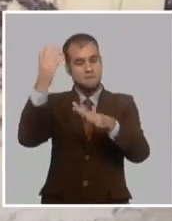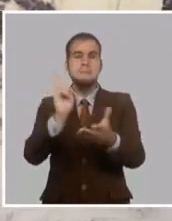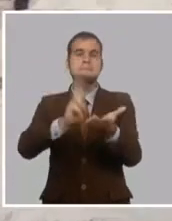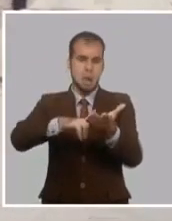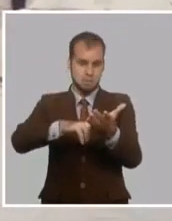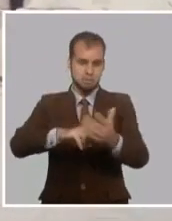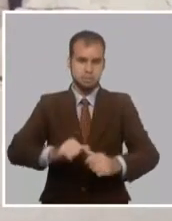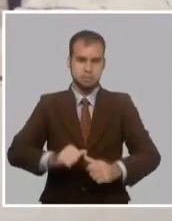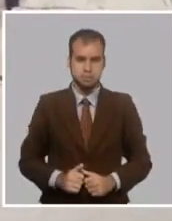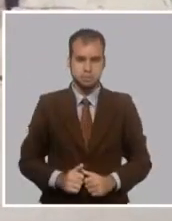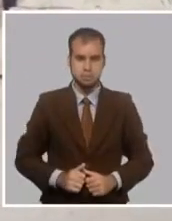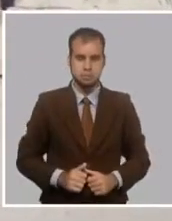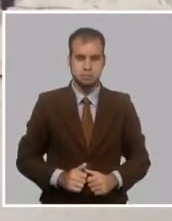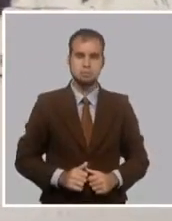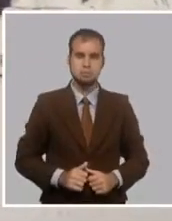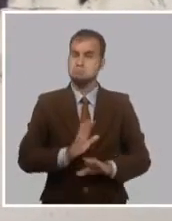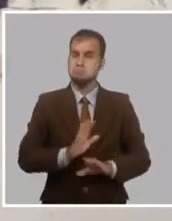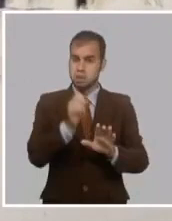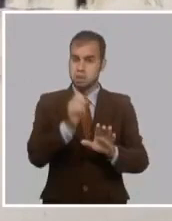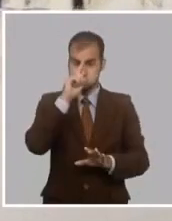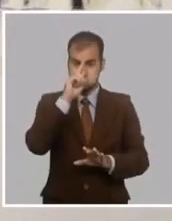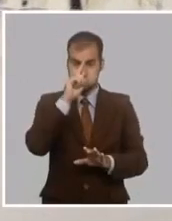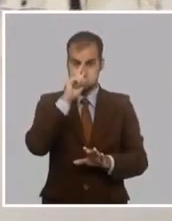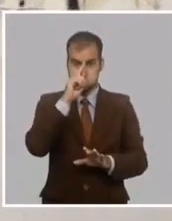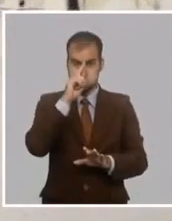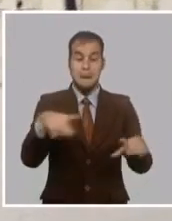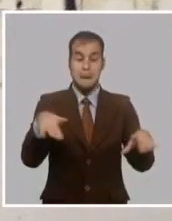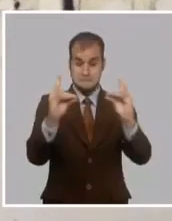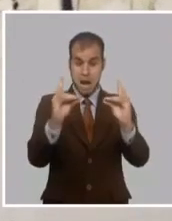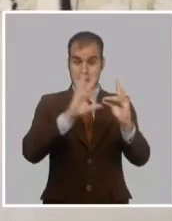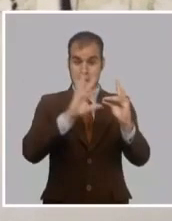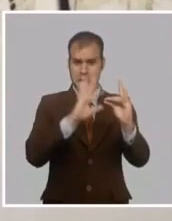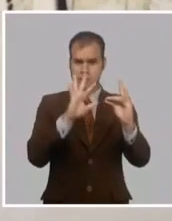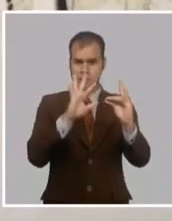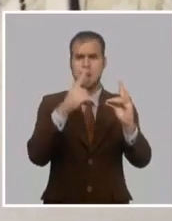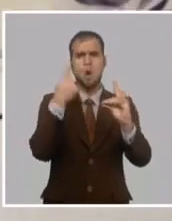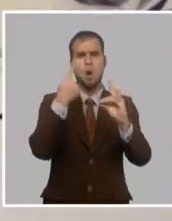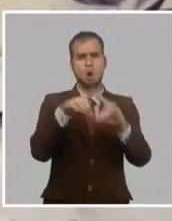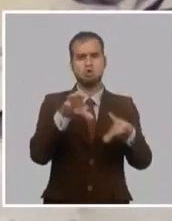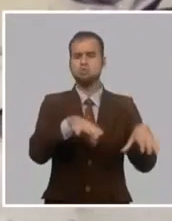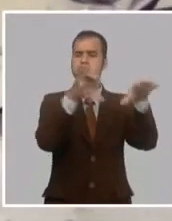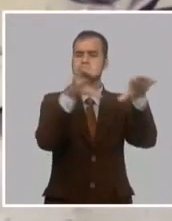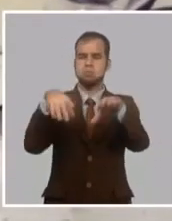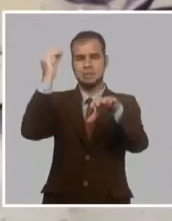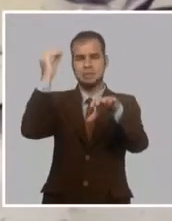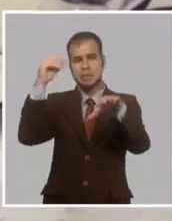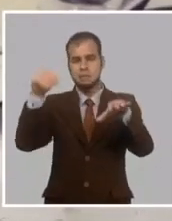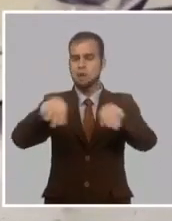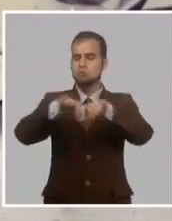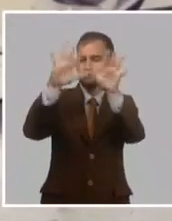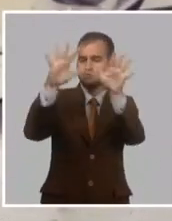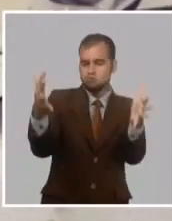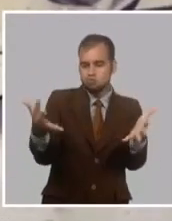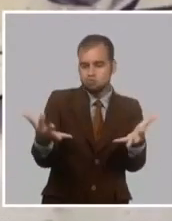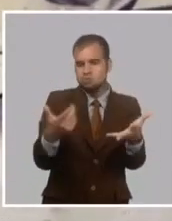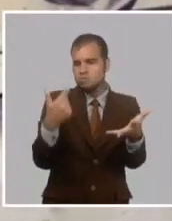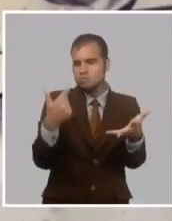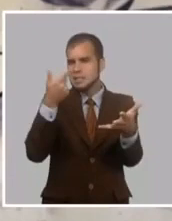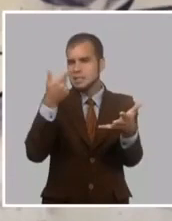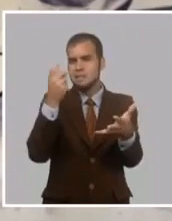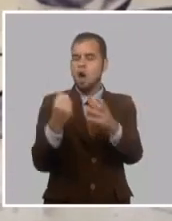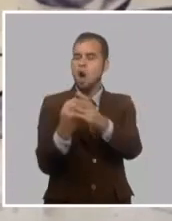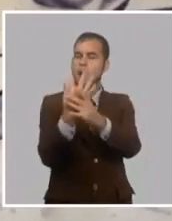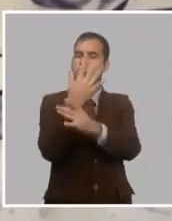Luego, fue colocada la urna sobre andas, arropada por la enseña nacional y rodeada de